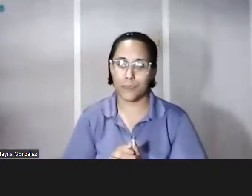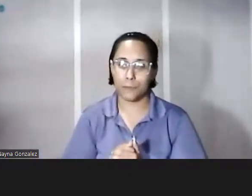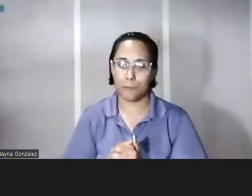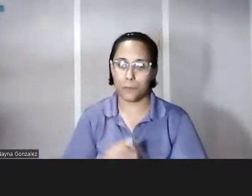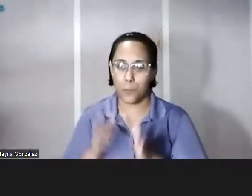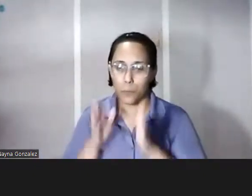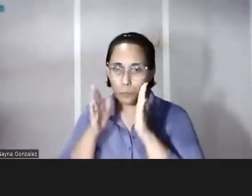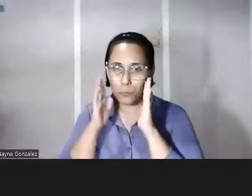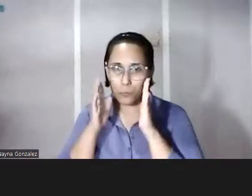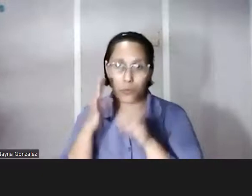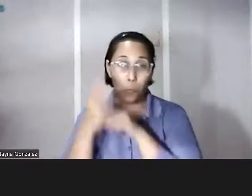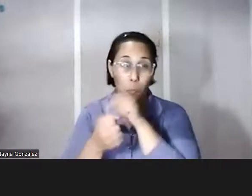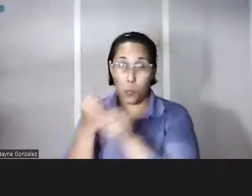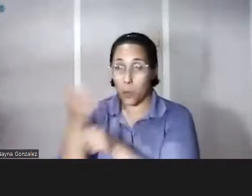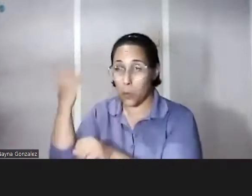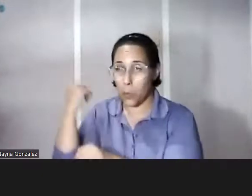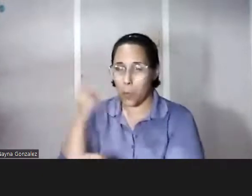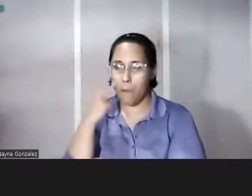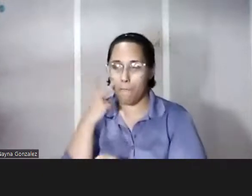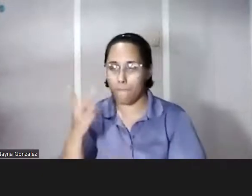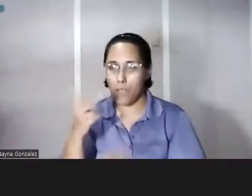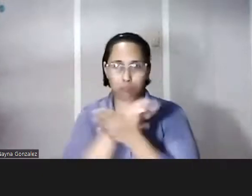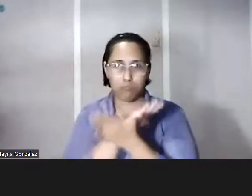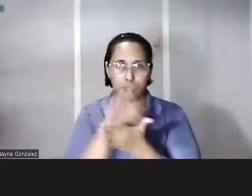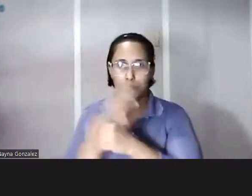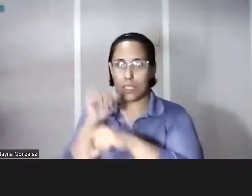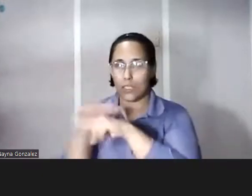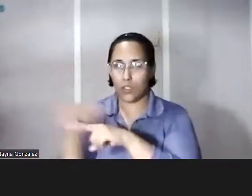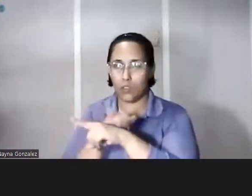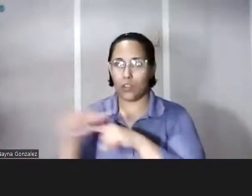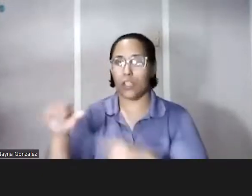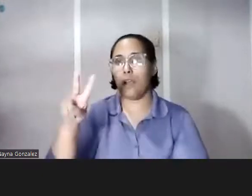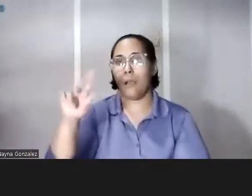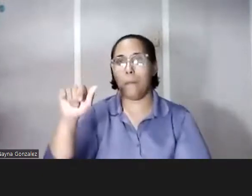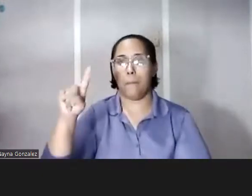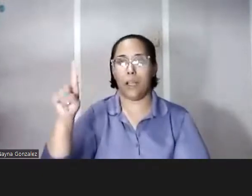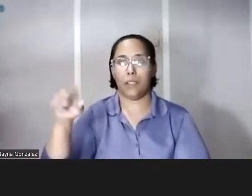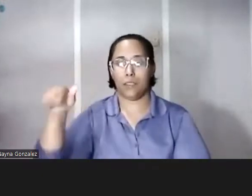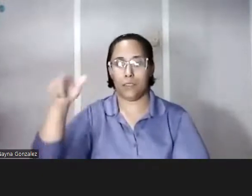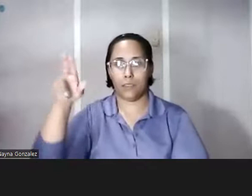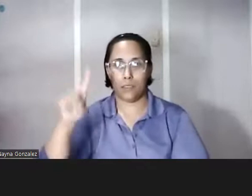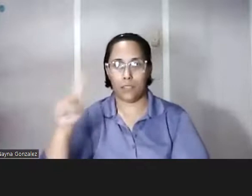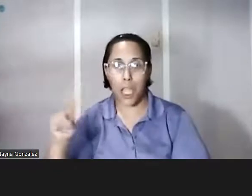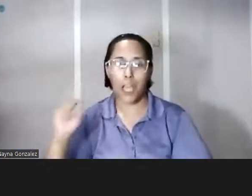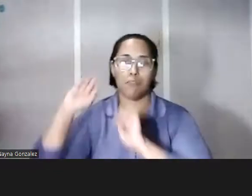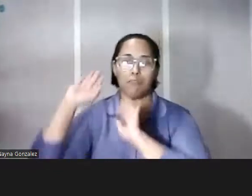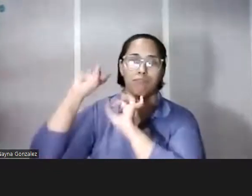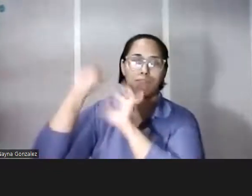años atrás haber visto el documental New York Rican Basket sobre este fenómeno de los baloncelistas